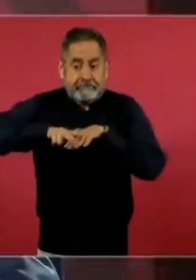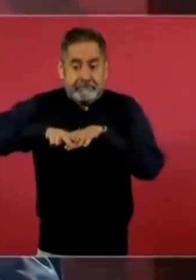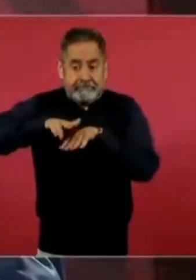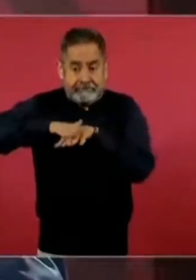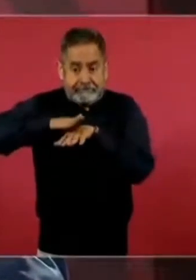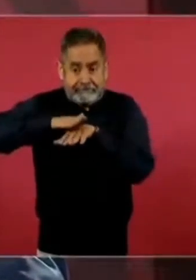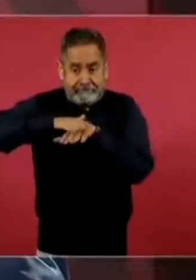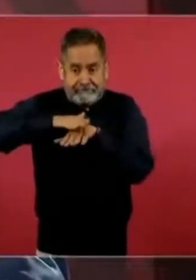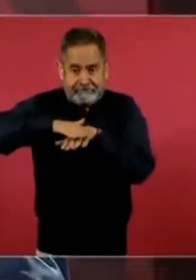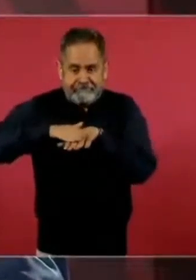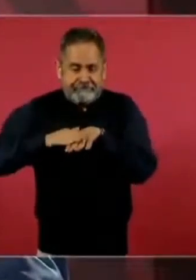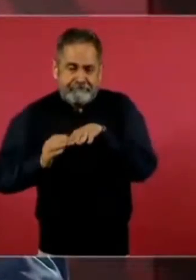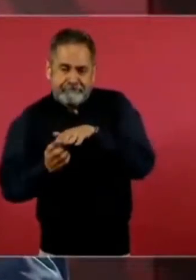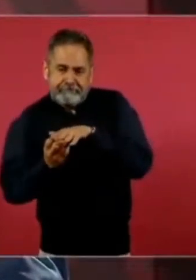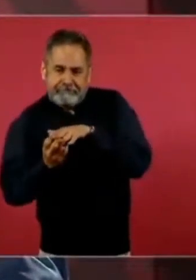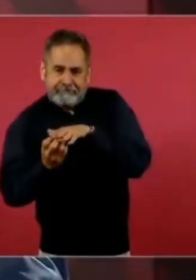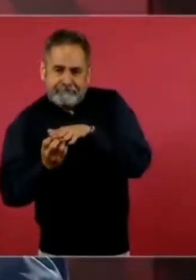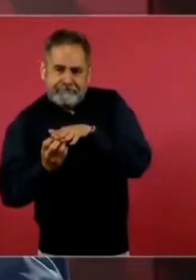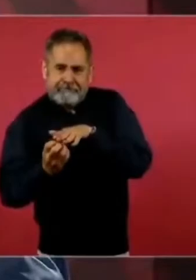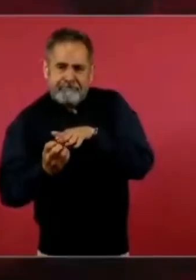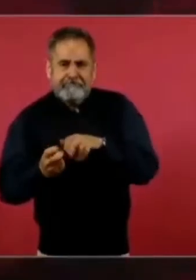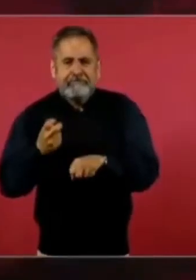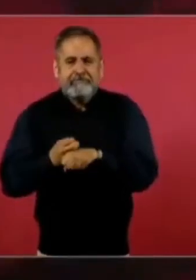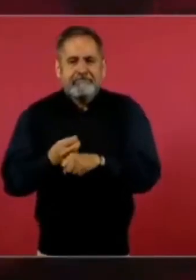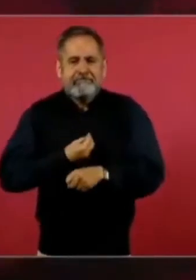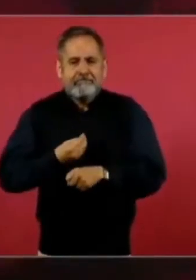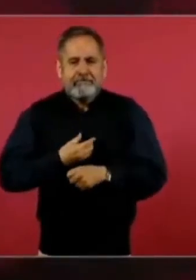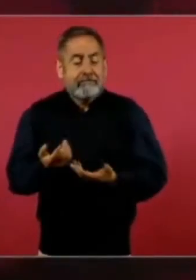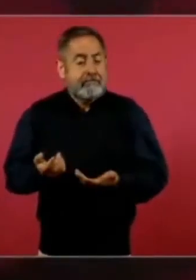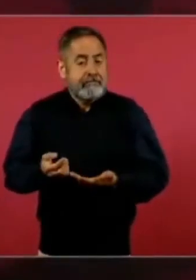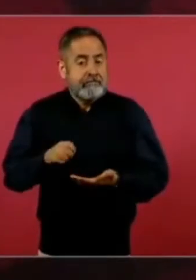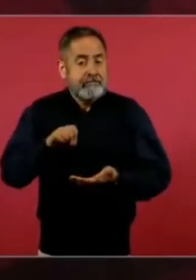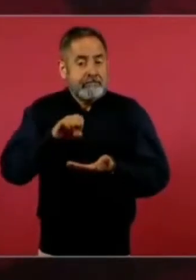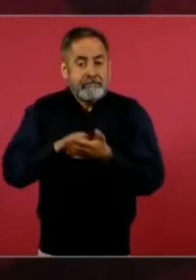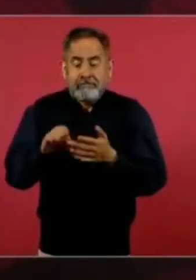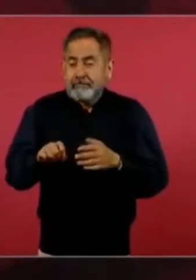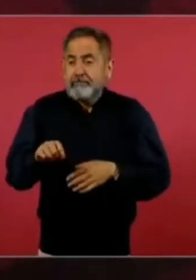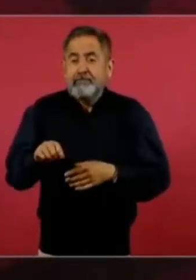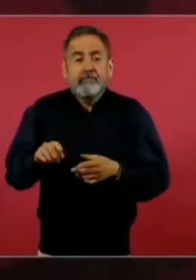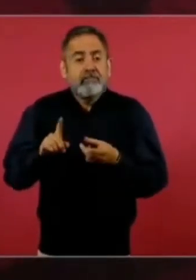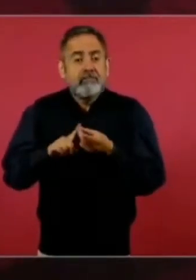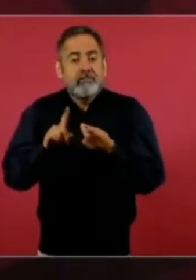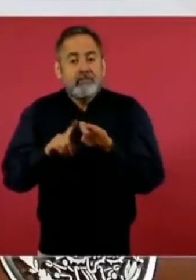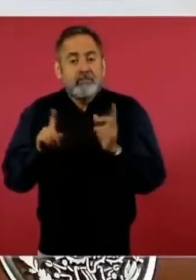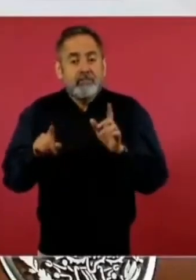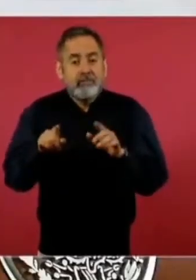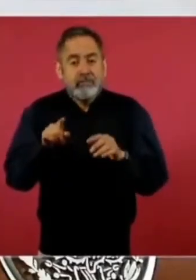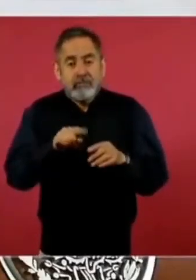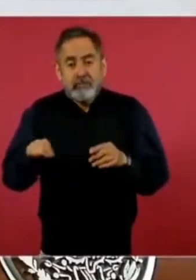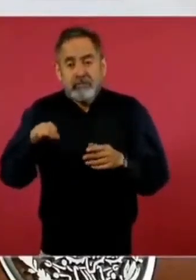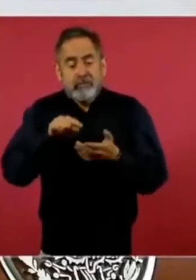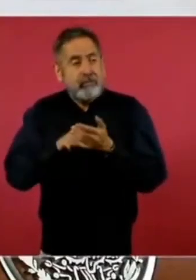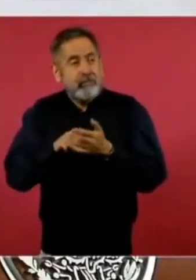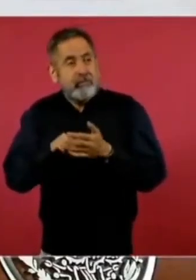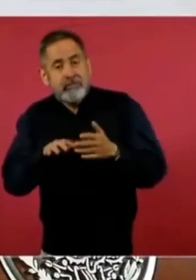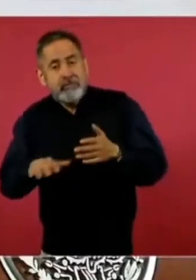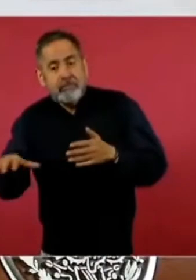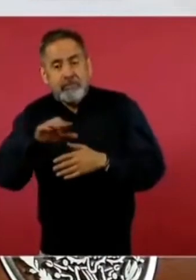Ese balasto no hay en el sureste más que en la zona de los Tuxela,